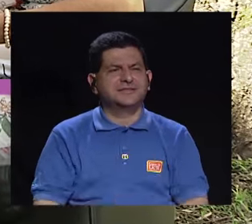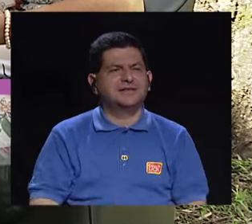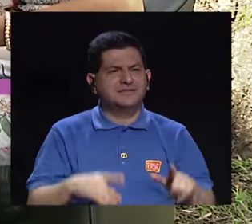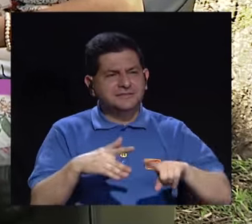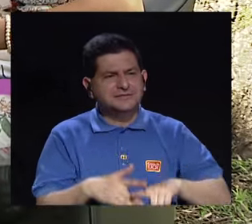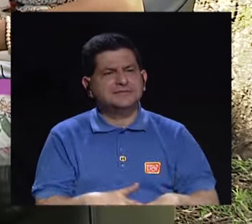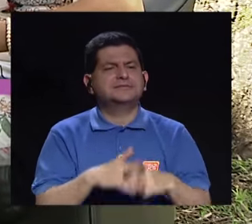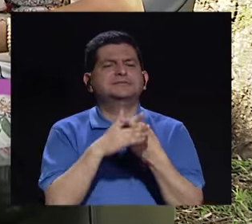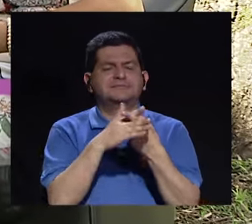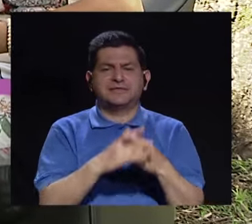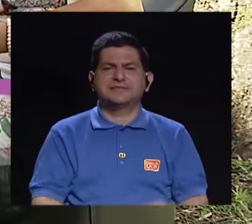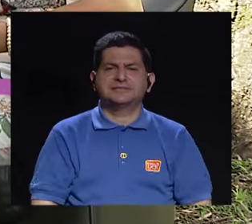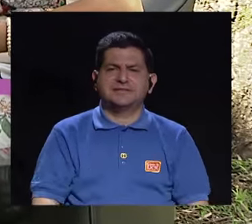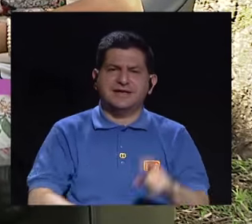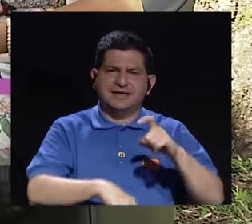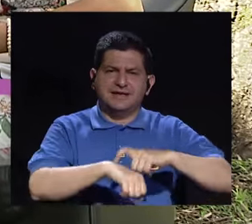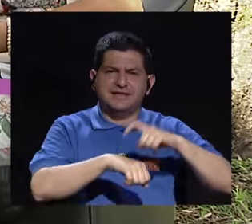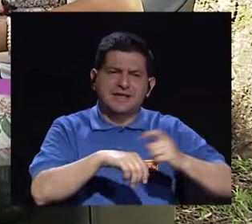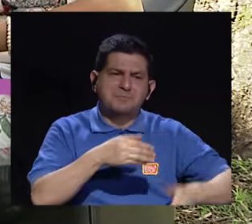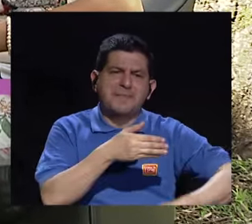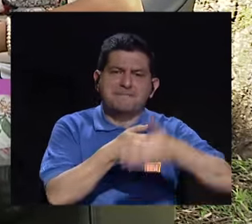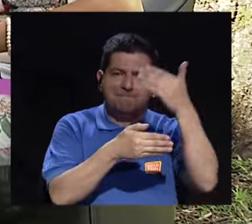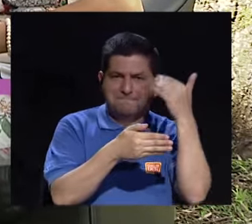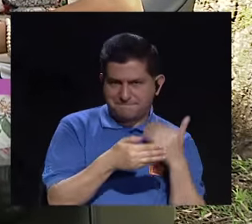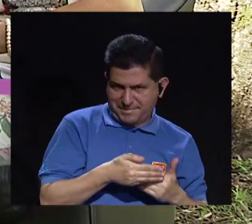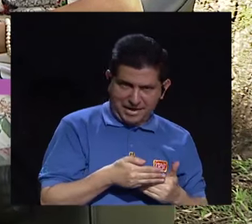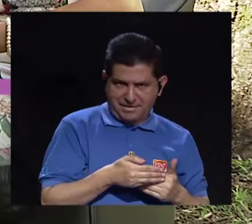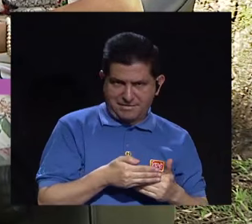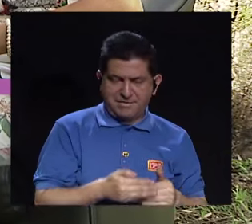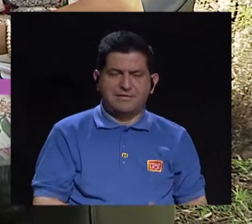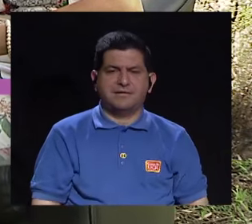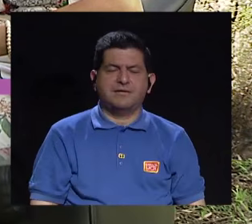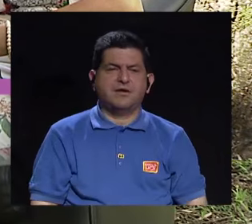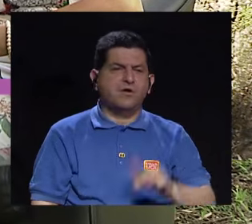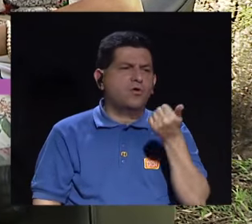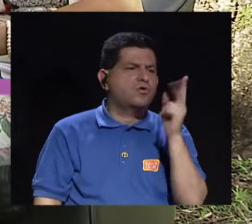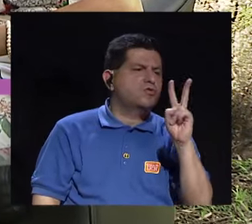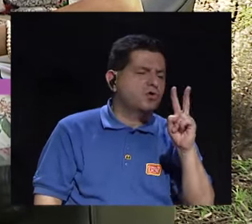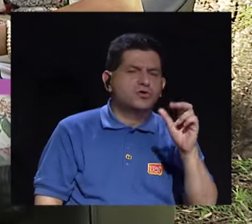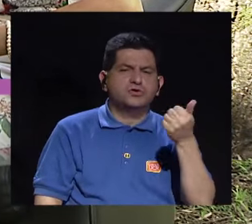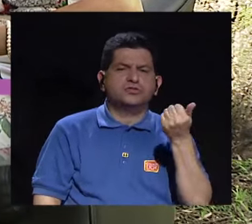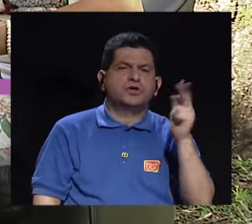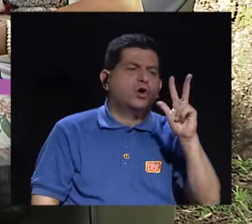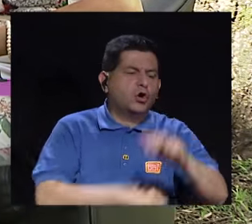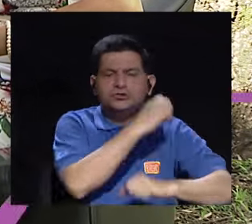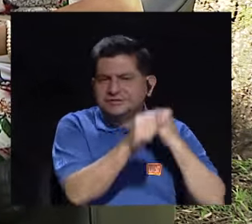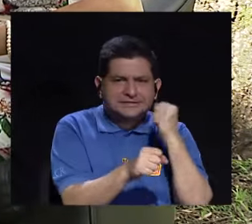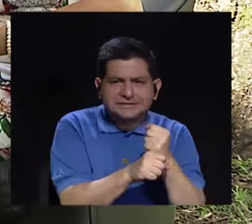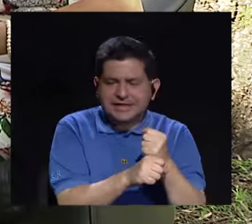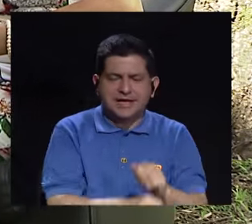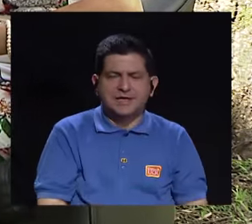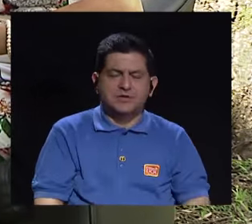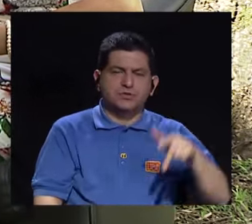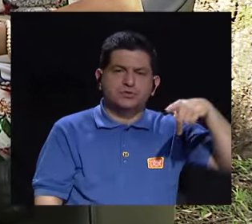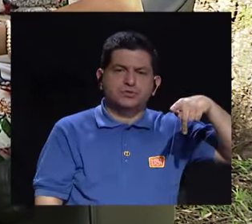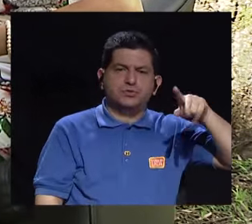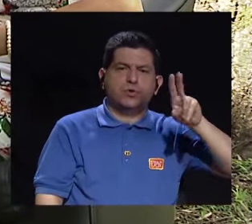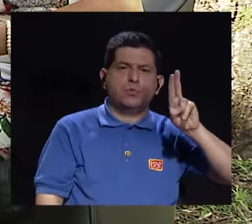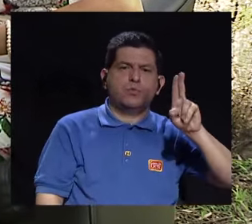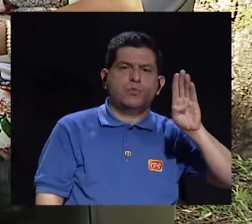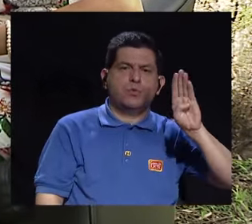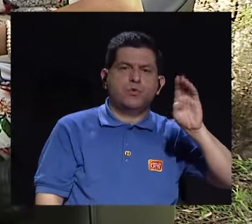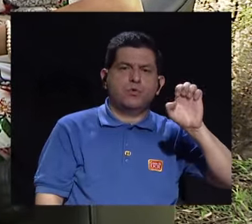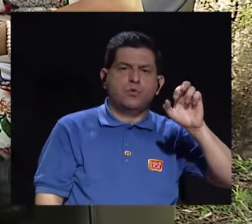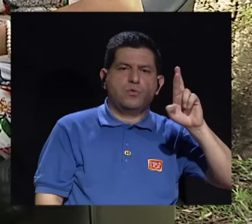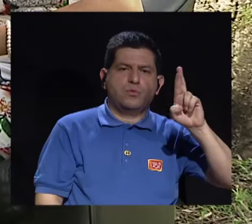comenzamos también la etapa pre, en la pubertad, ¿no? 12 años, 13 años, inclusive hay casos